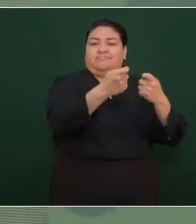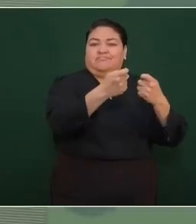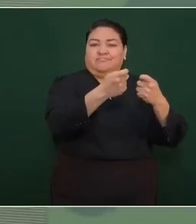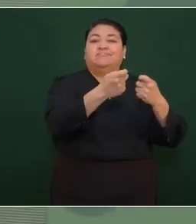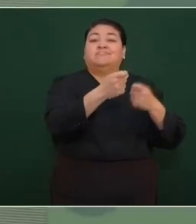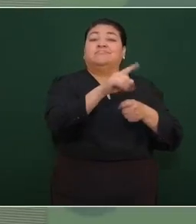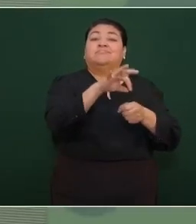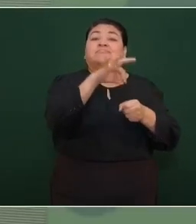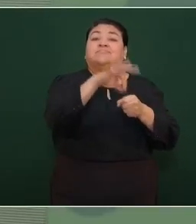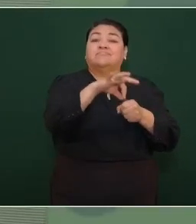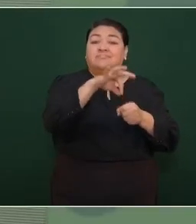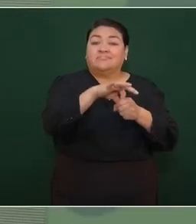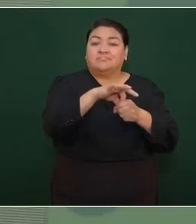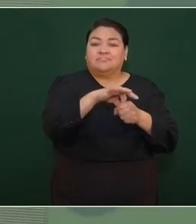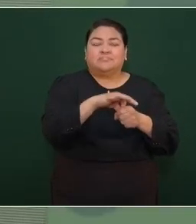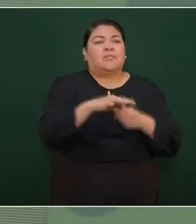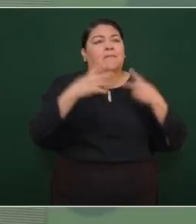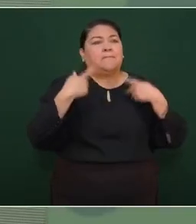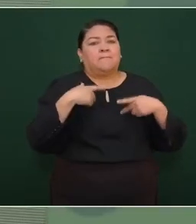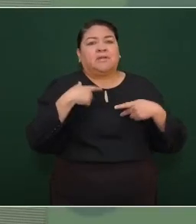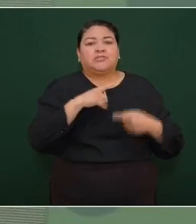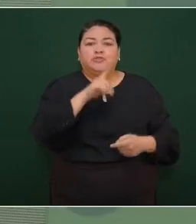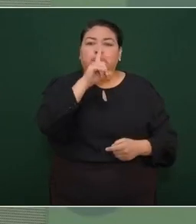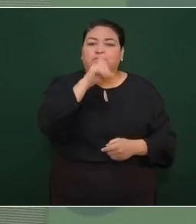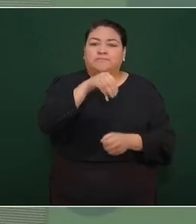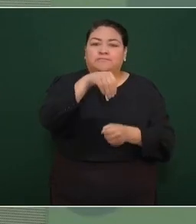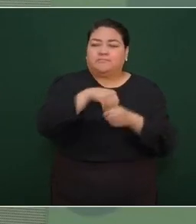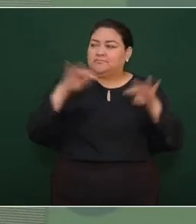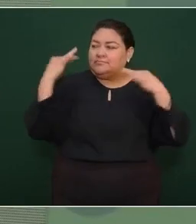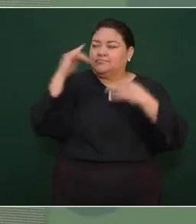libre directo secreto